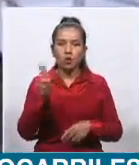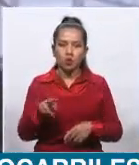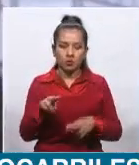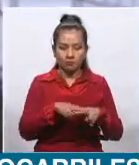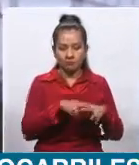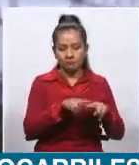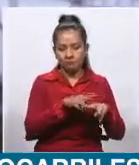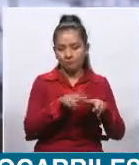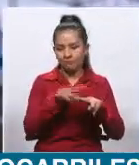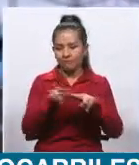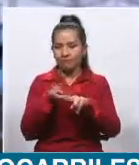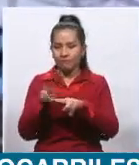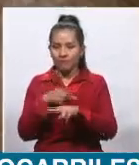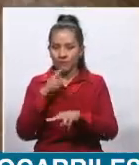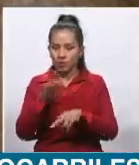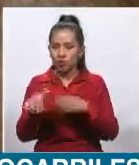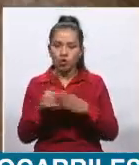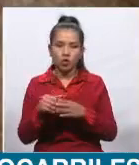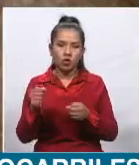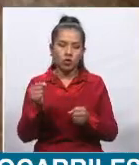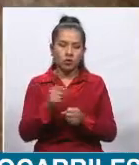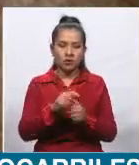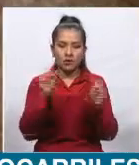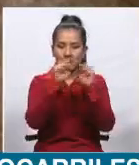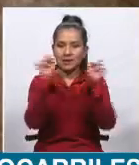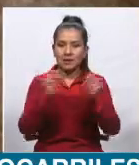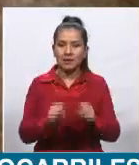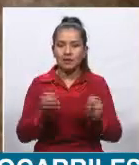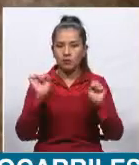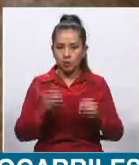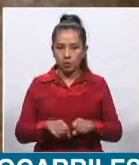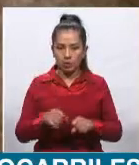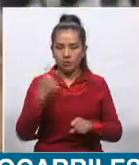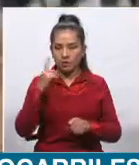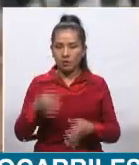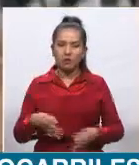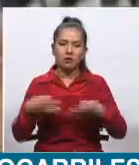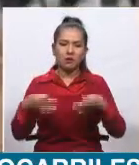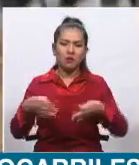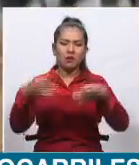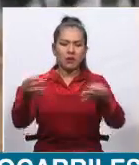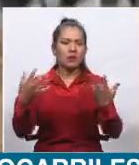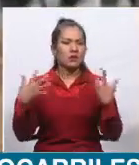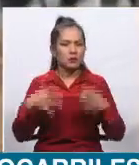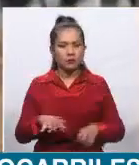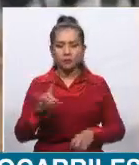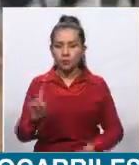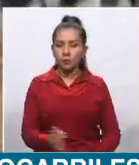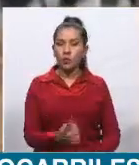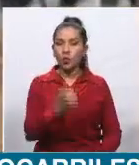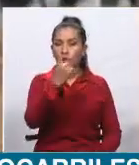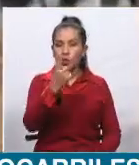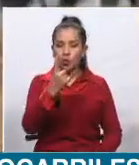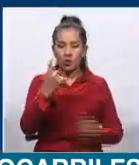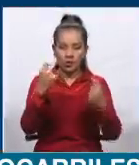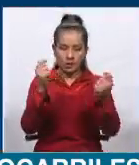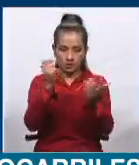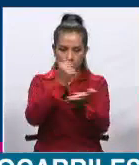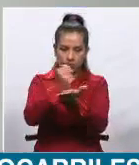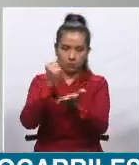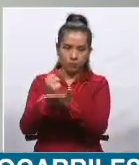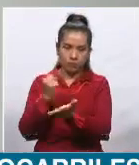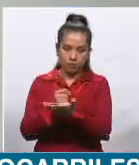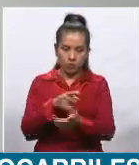utilizar el sistema y eliminar toda la burocracia. Se hace un único trámite origen o destino